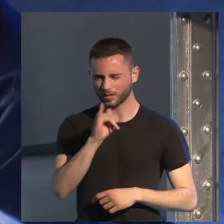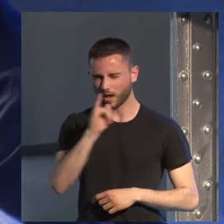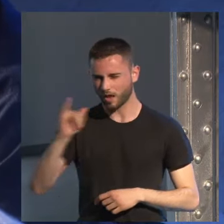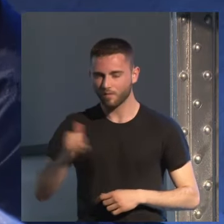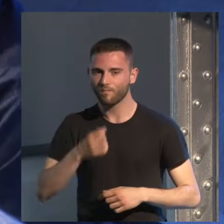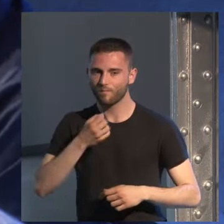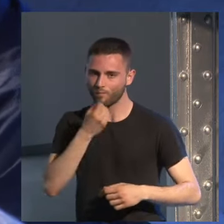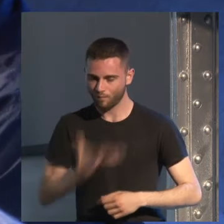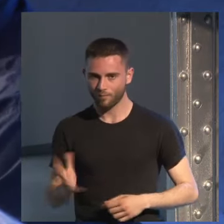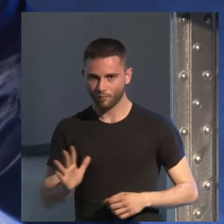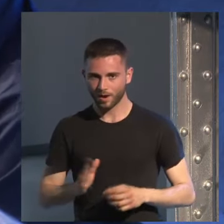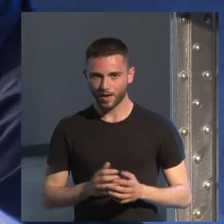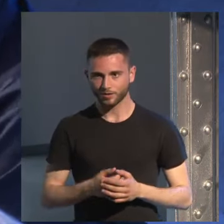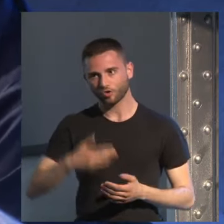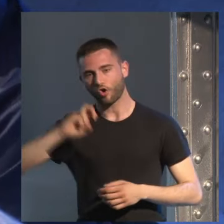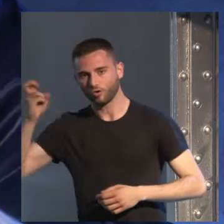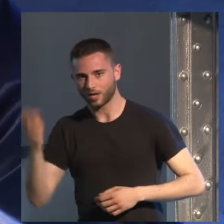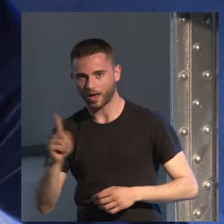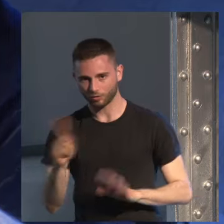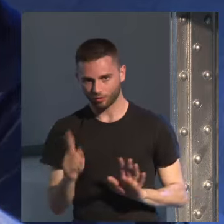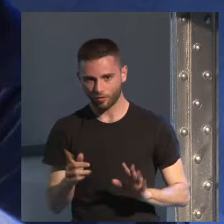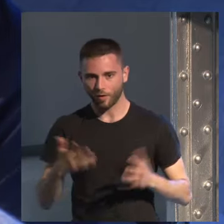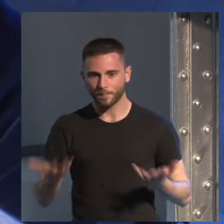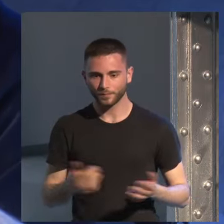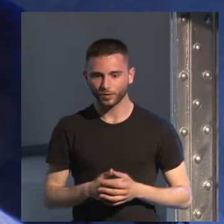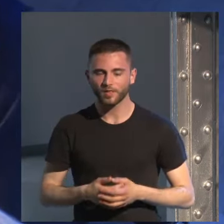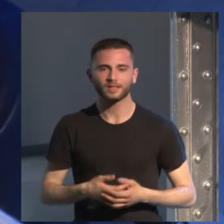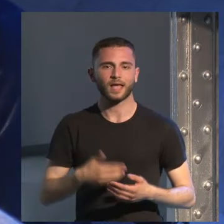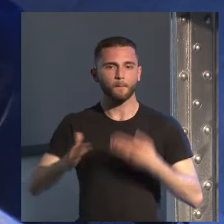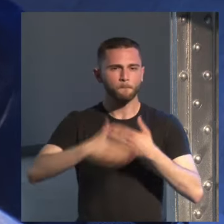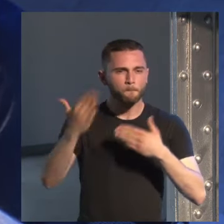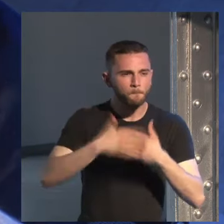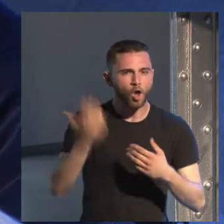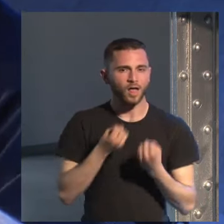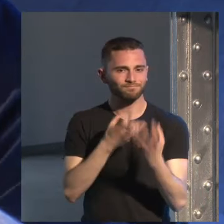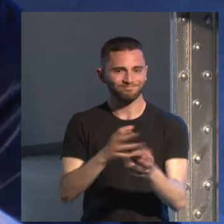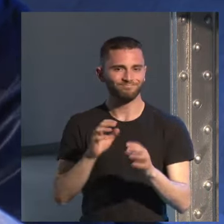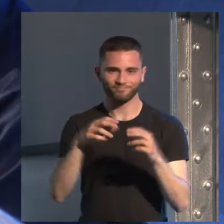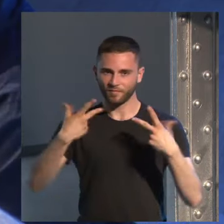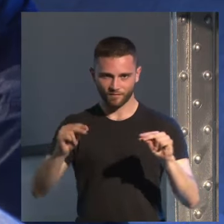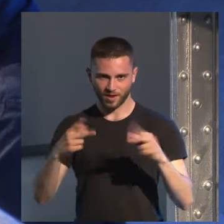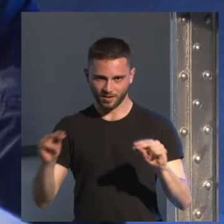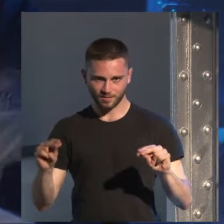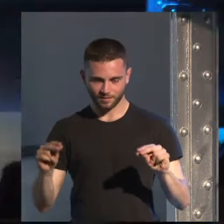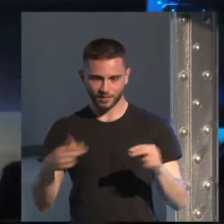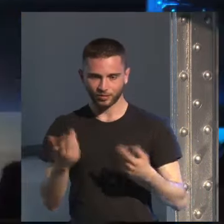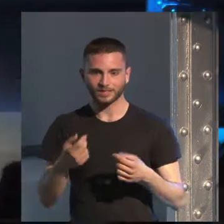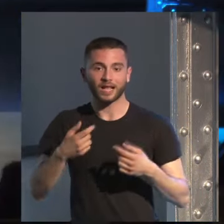son. ¿Tenéis la impresión de que ya hay que dejar de hablar de una vez de boom y de modas y que el género ya está aquí instalado para los restos?